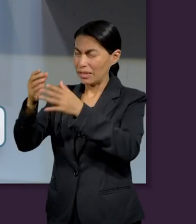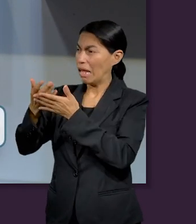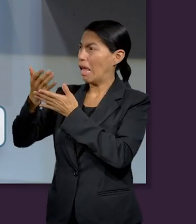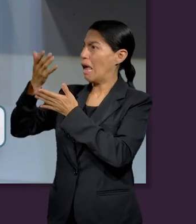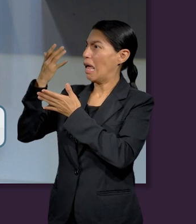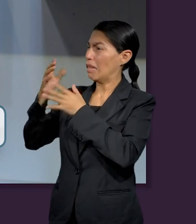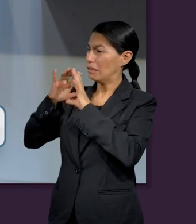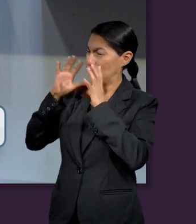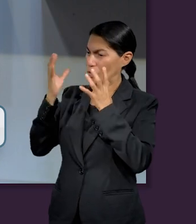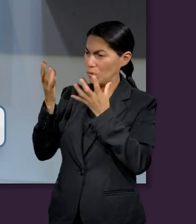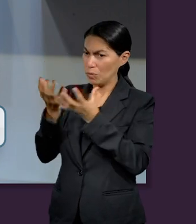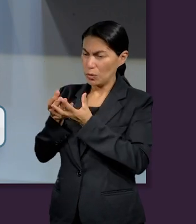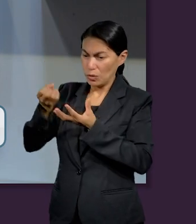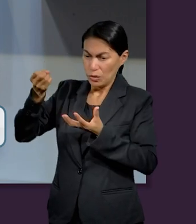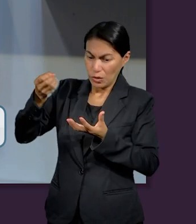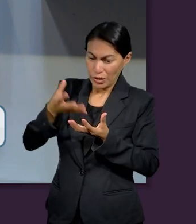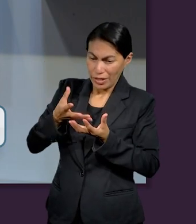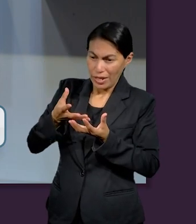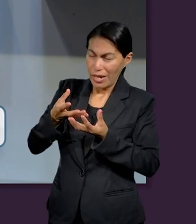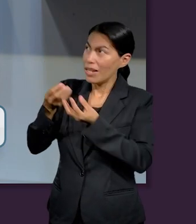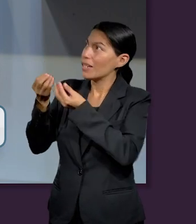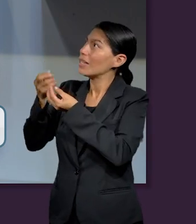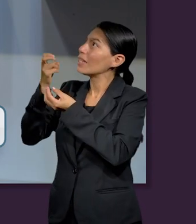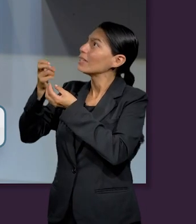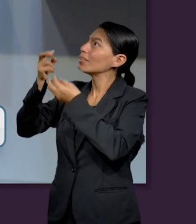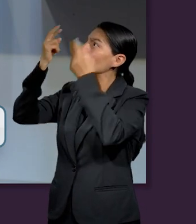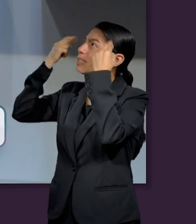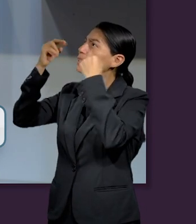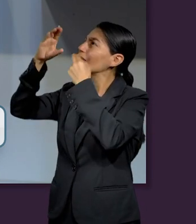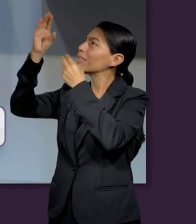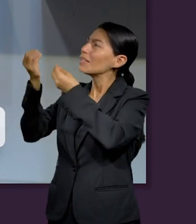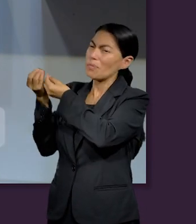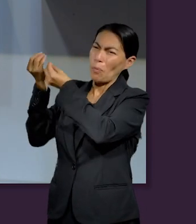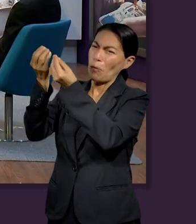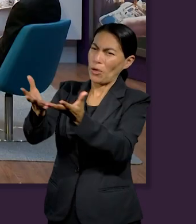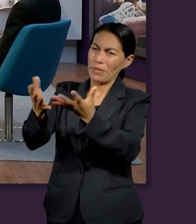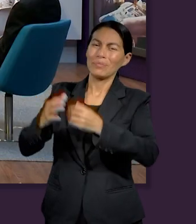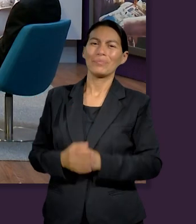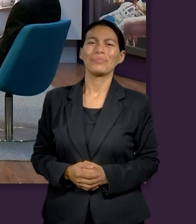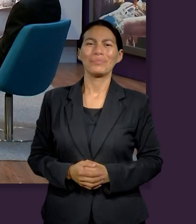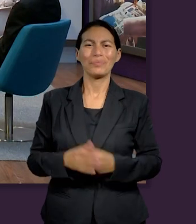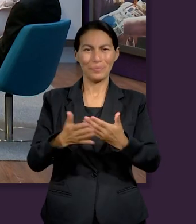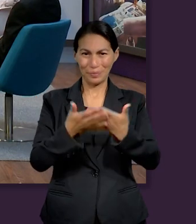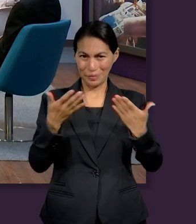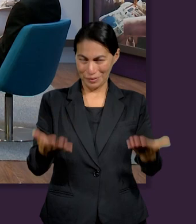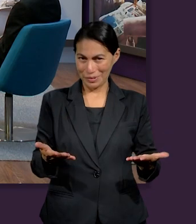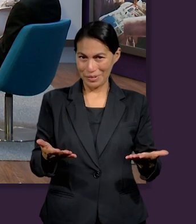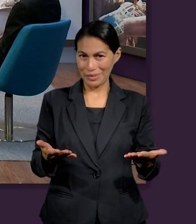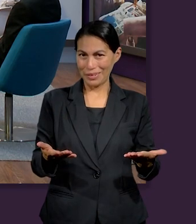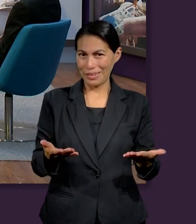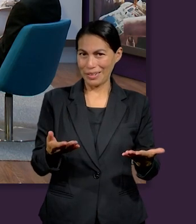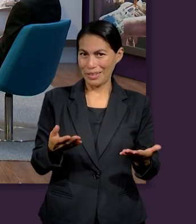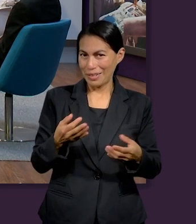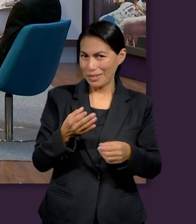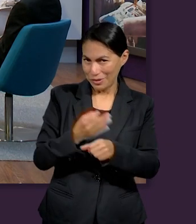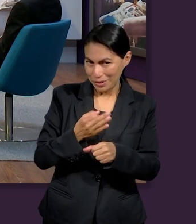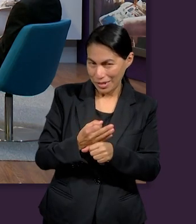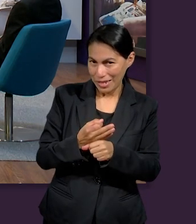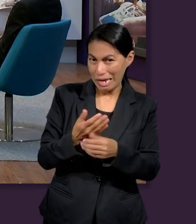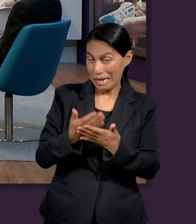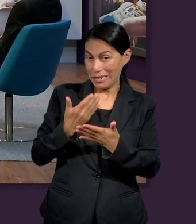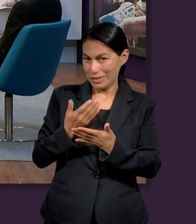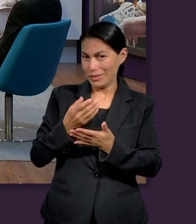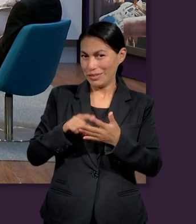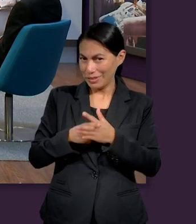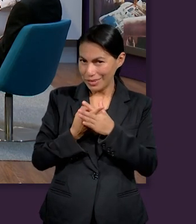para ustedes desde la fundación del mundo. Así que vamos a introducirnos en esta ocasión